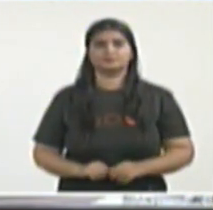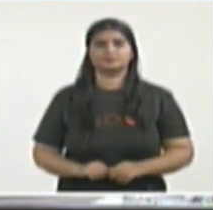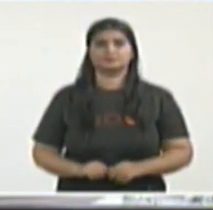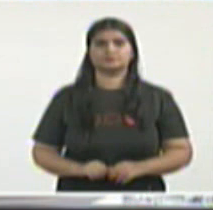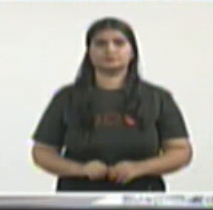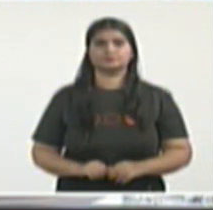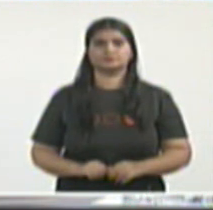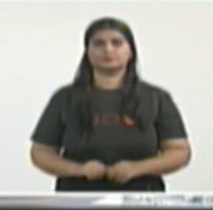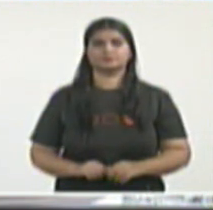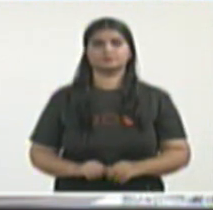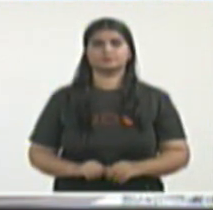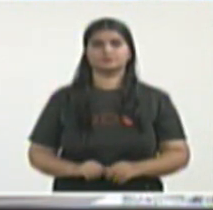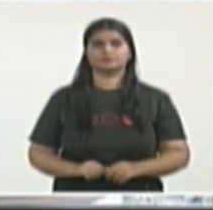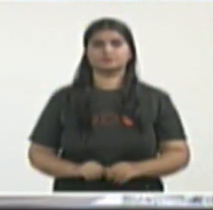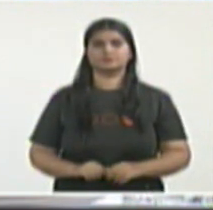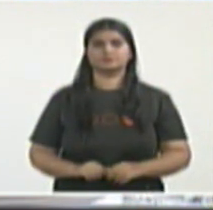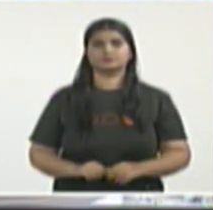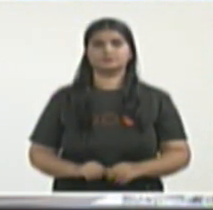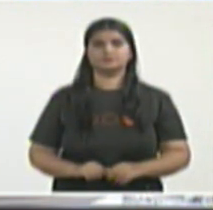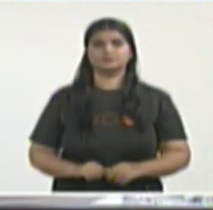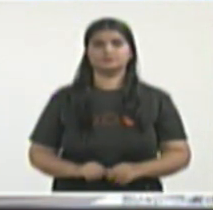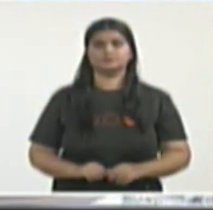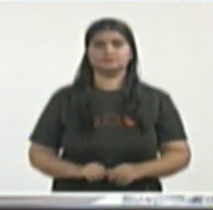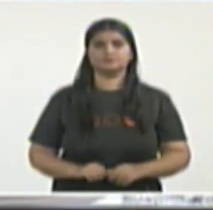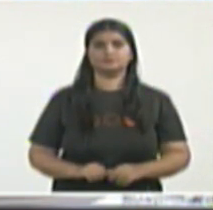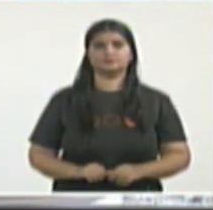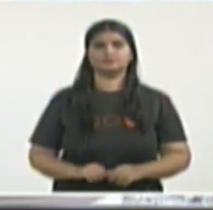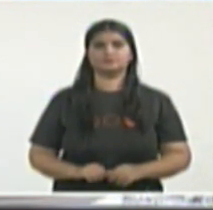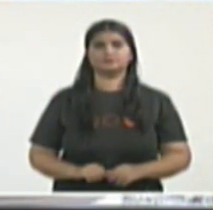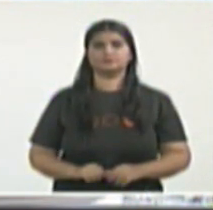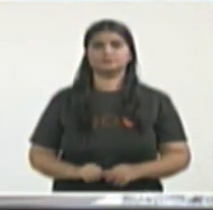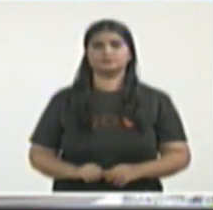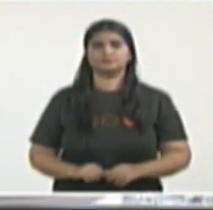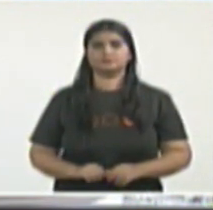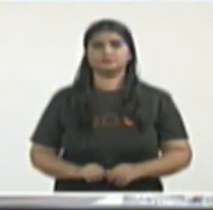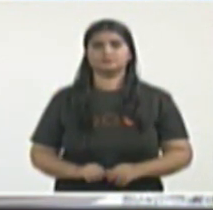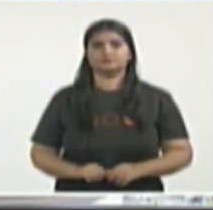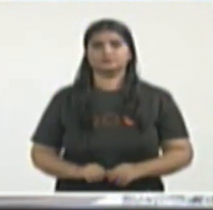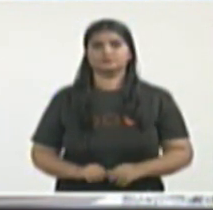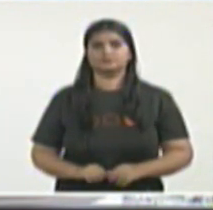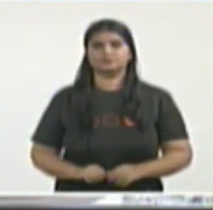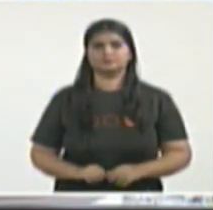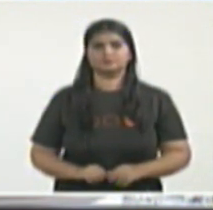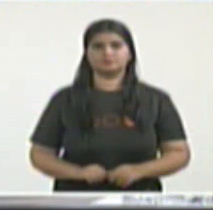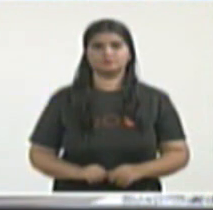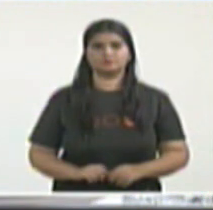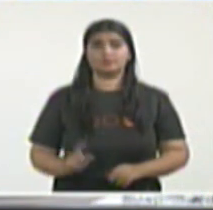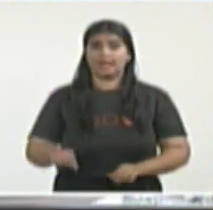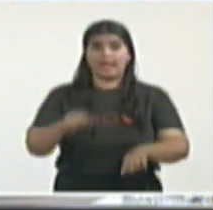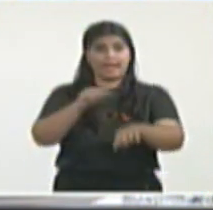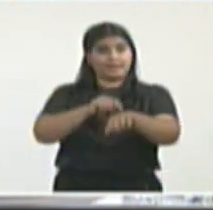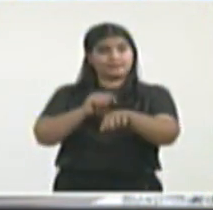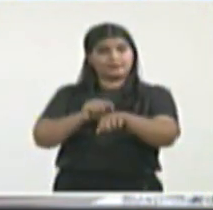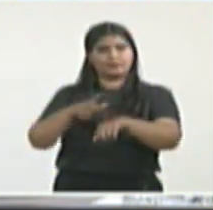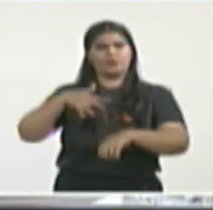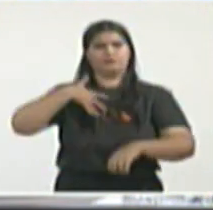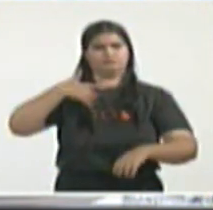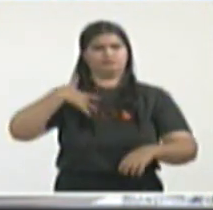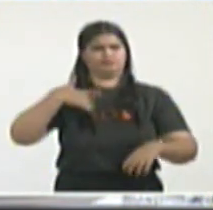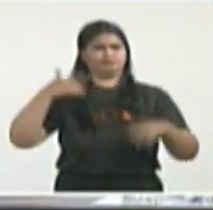estado recibiendo yo decenas de mensajes de solidaridad, de apoyo,